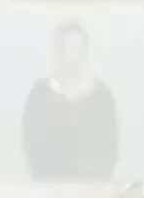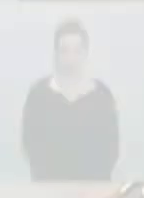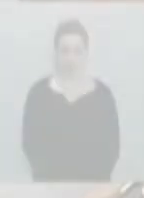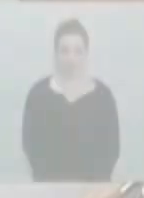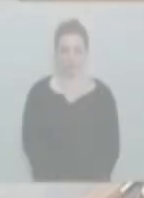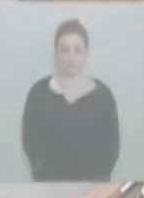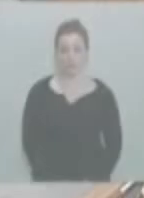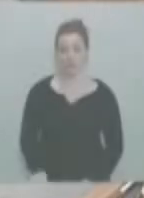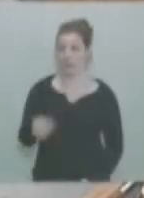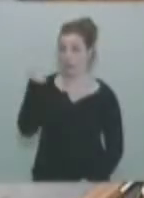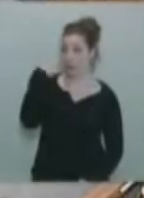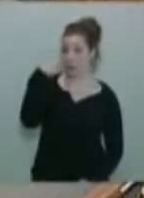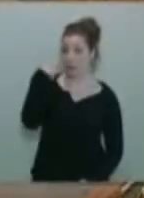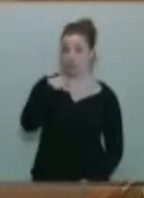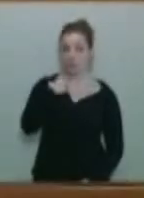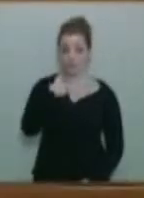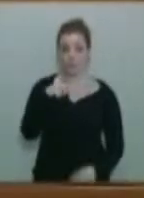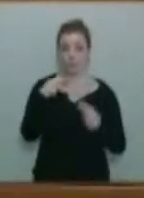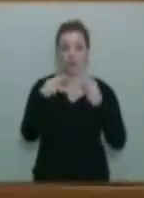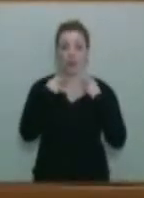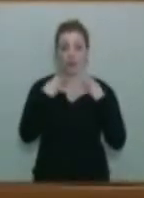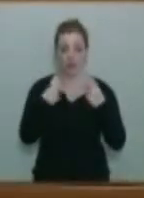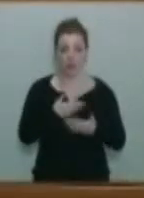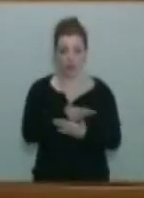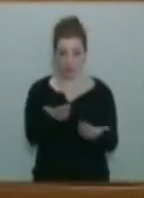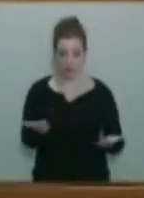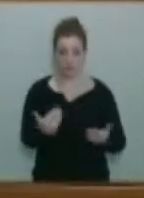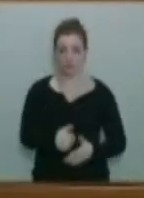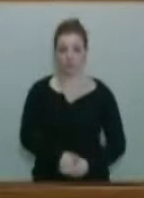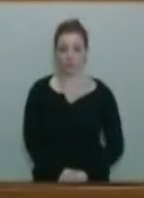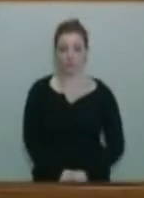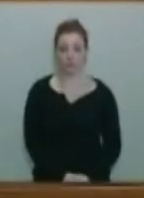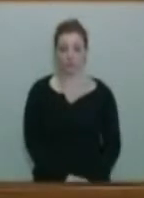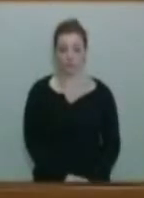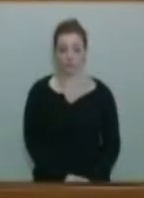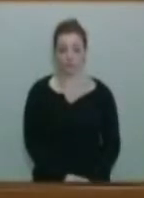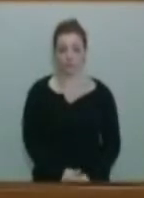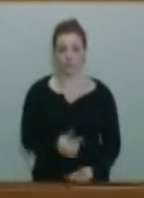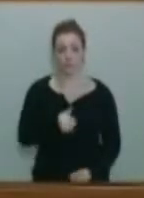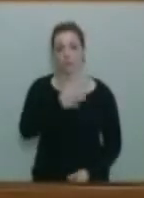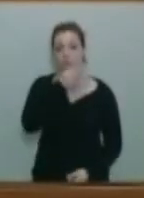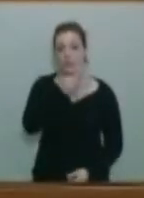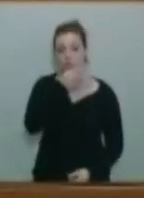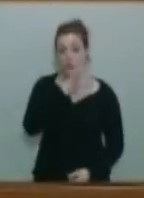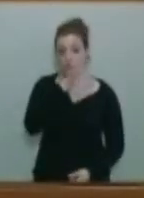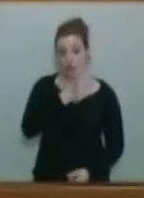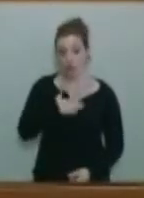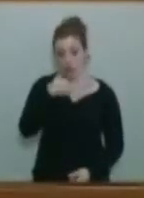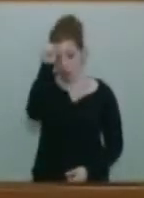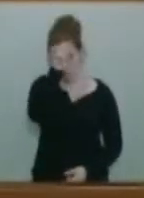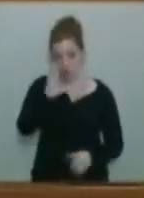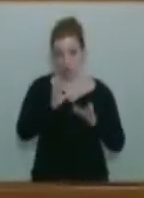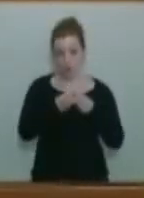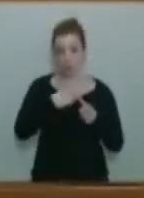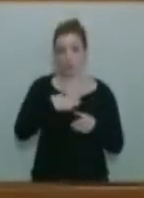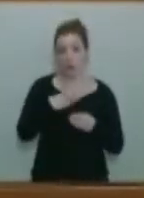Señor presidente, señorías, comparezco para fijar la posición de mi grupo en relación con las